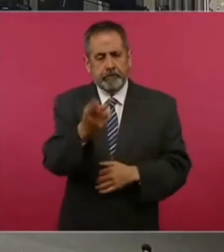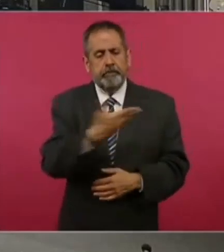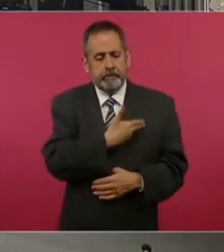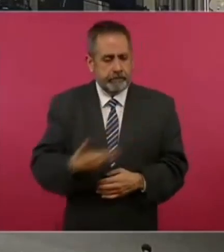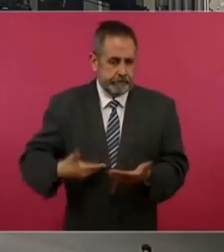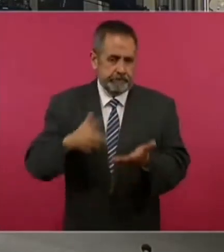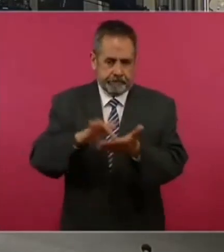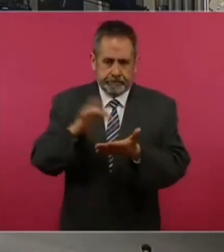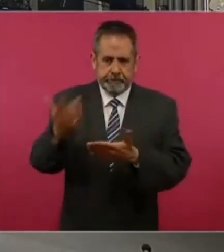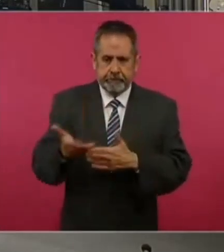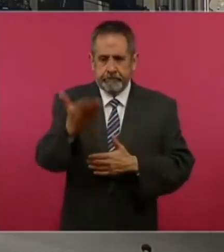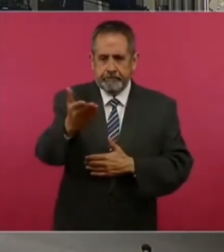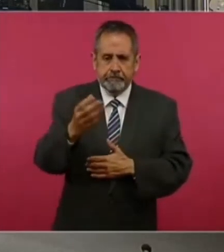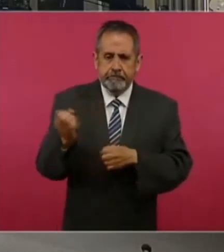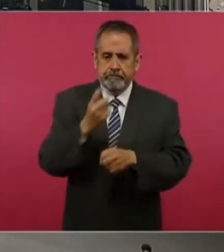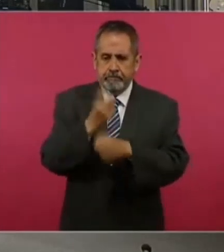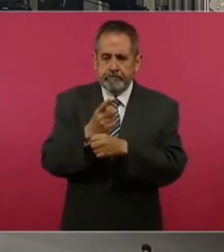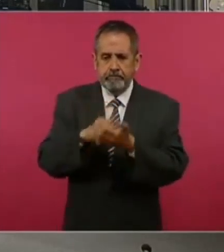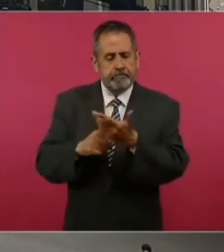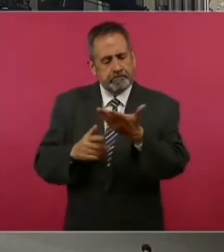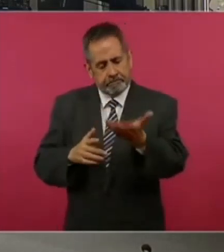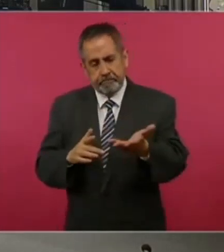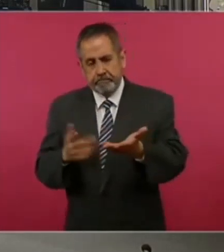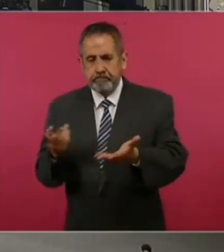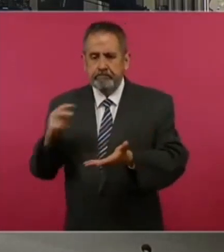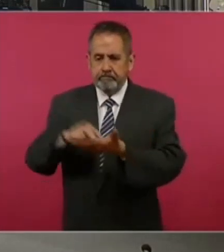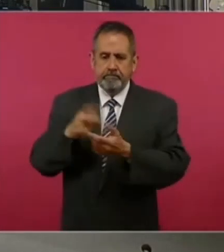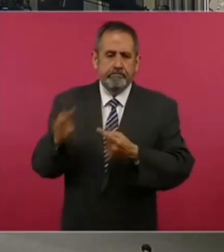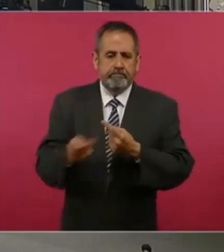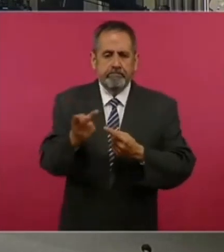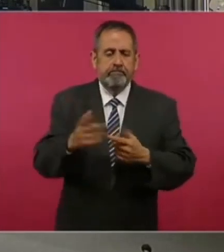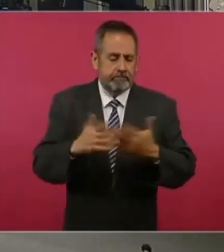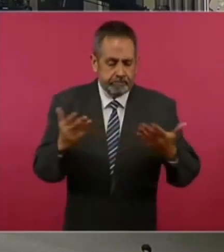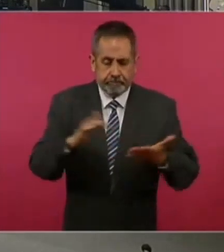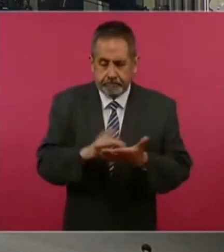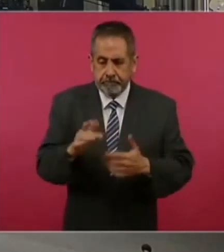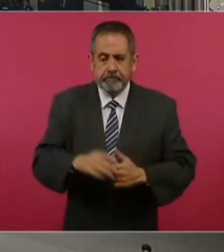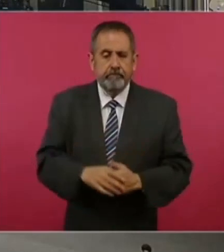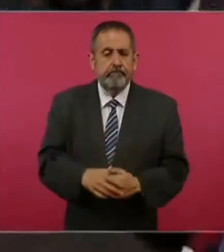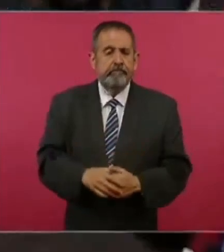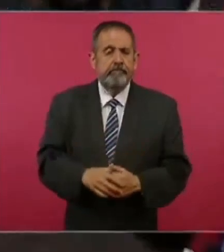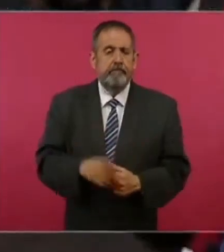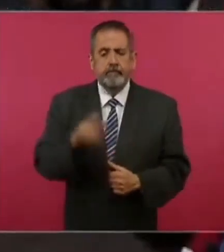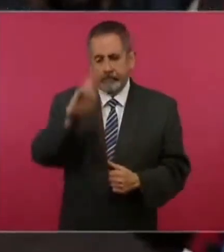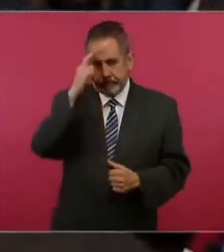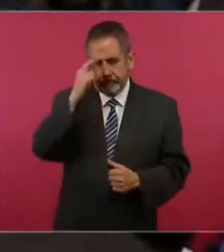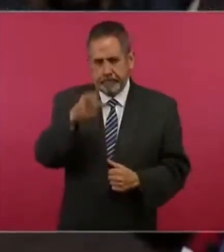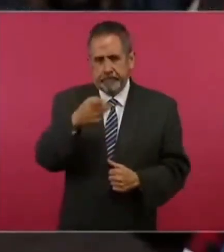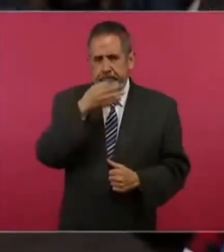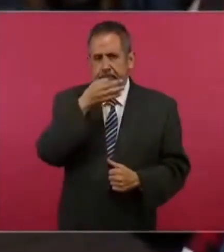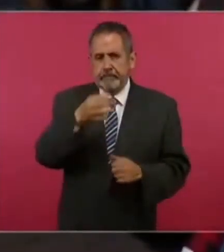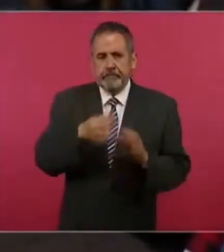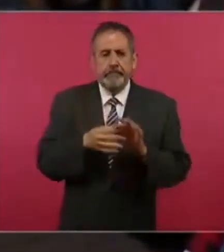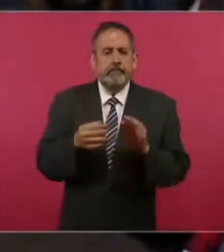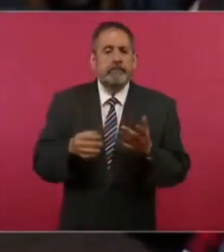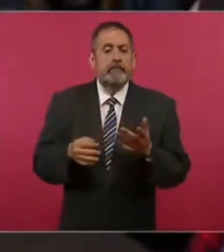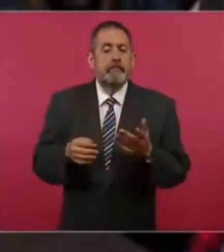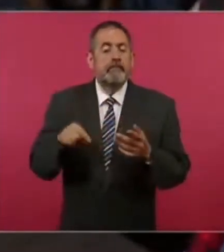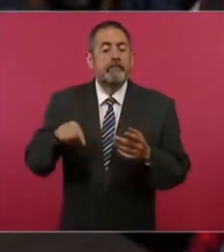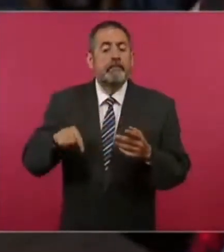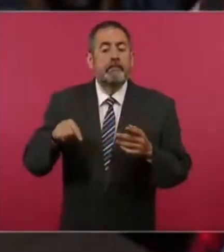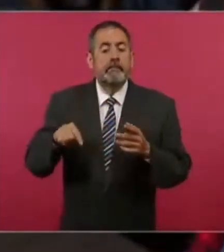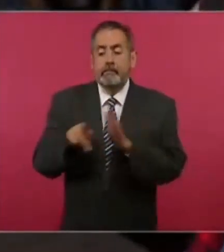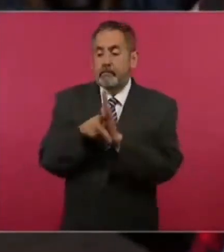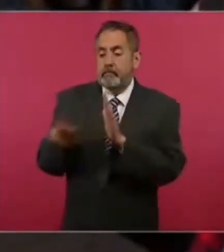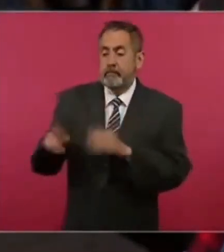agradecerle mucho la oportunidad de poder preguntar, y pues recordar, un poco a manera de comentario, que los temas